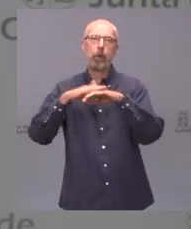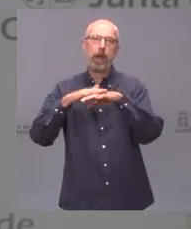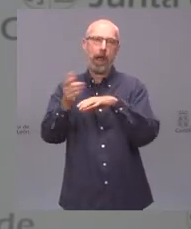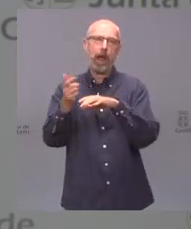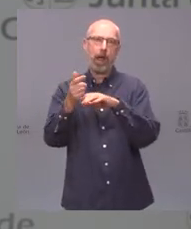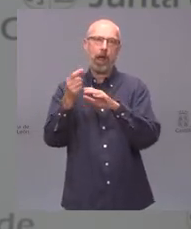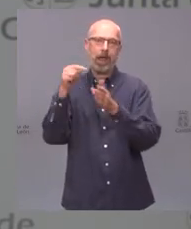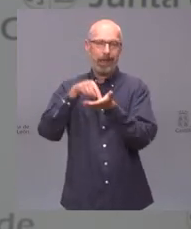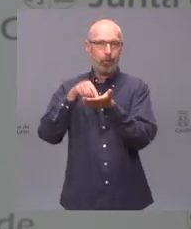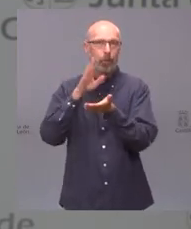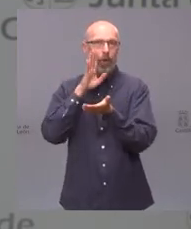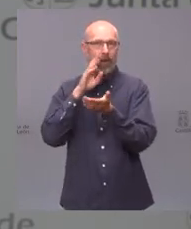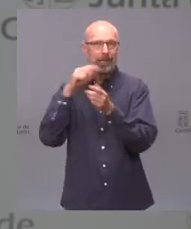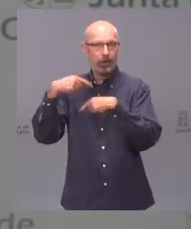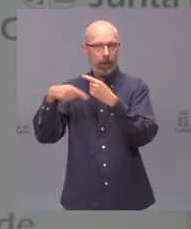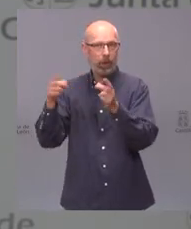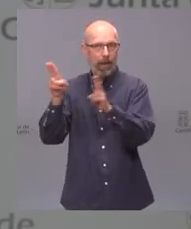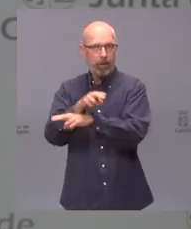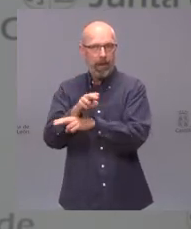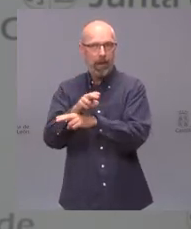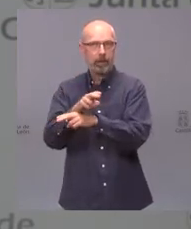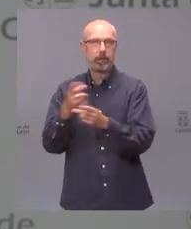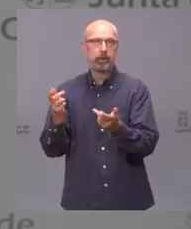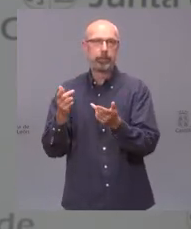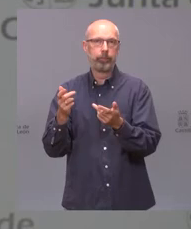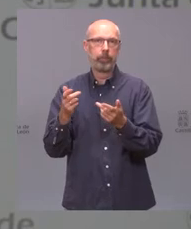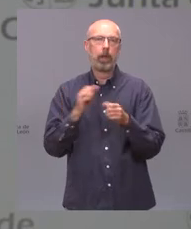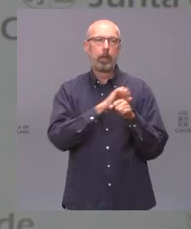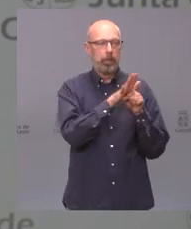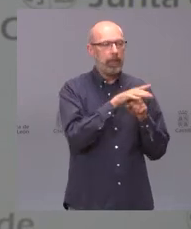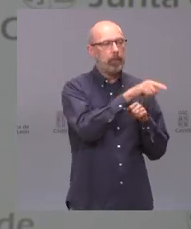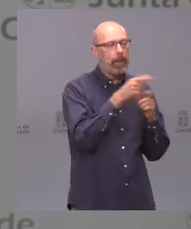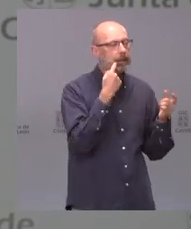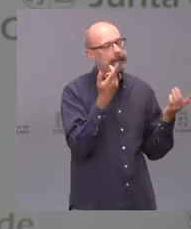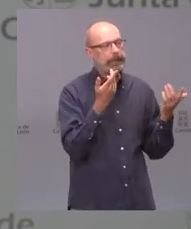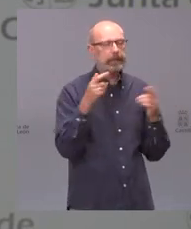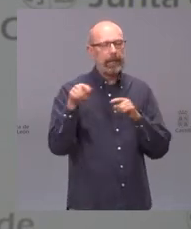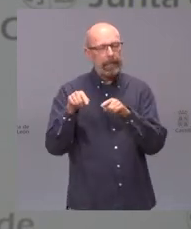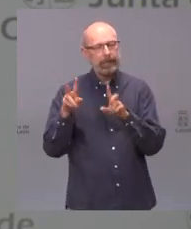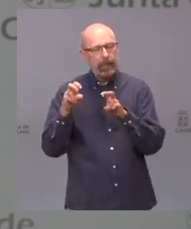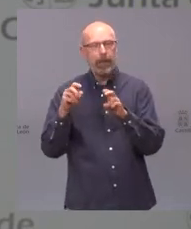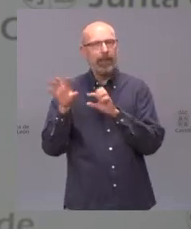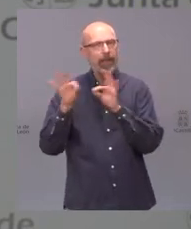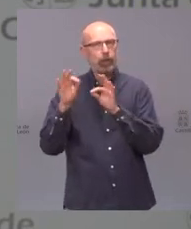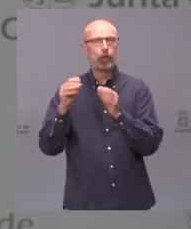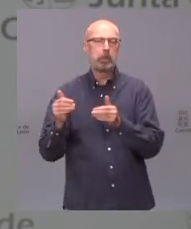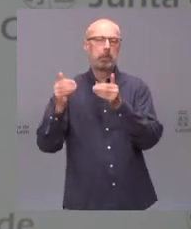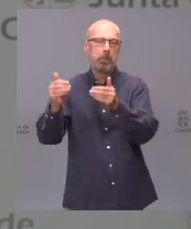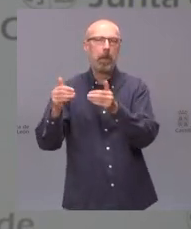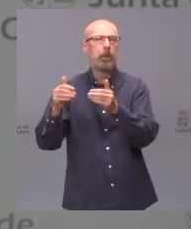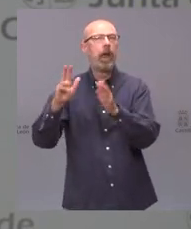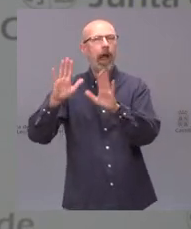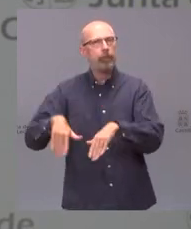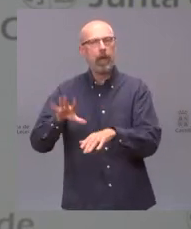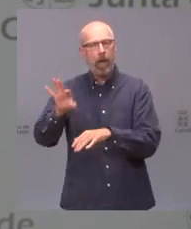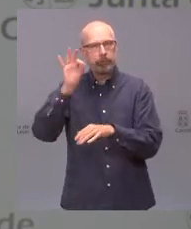ha truncado muchas cosas pero en este caso no lo ha truncado sino que simplemente lo ha retrasado así que bueno puedo afirmar con